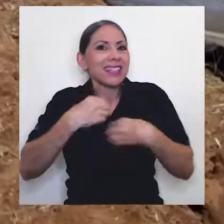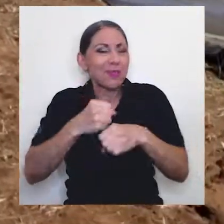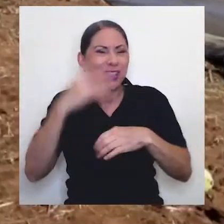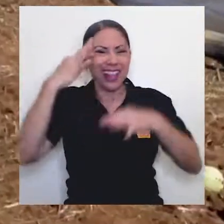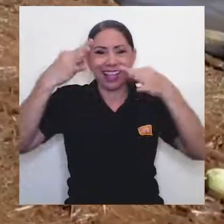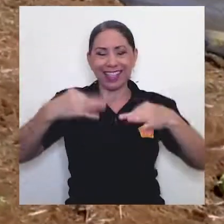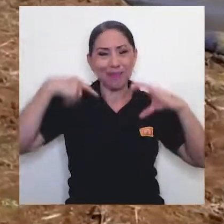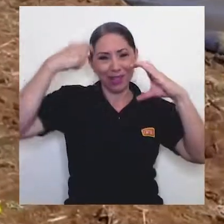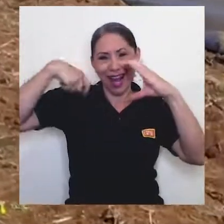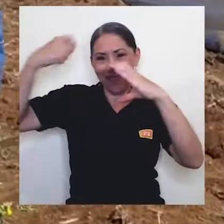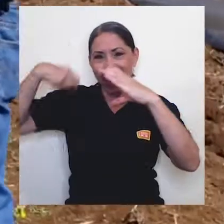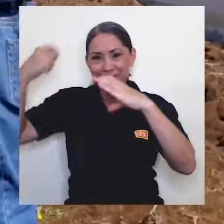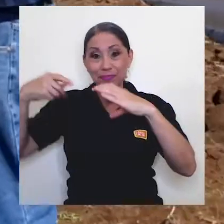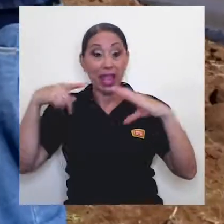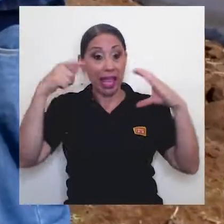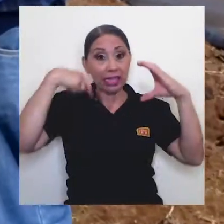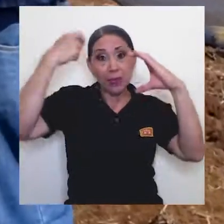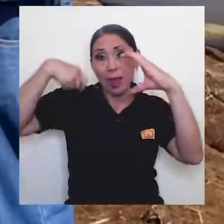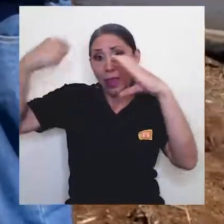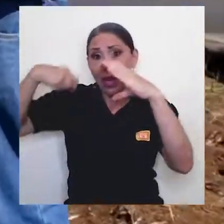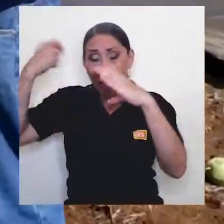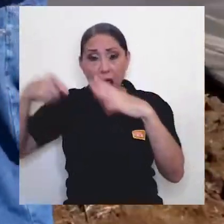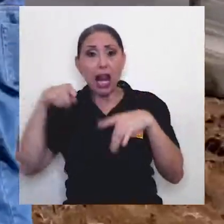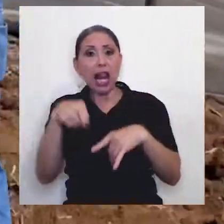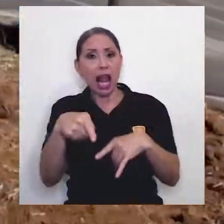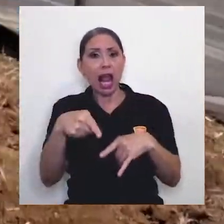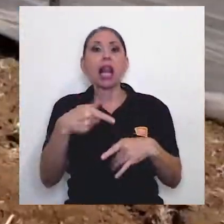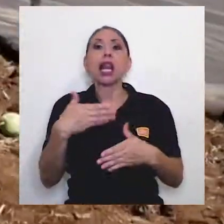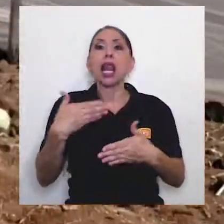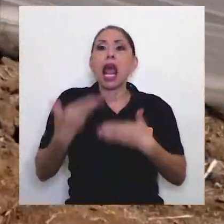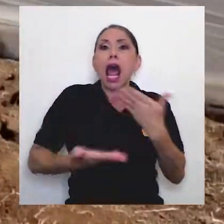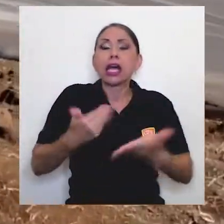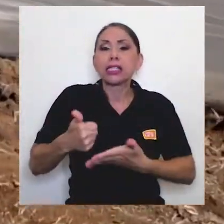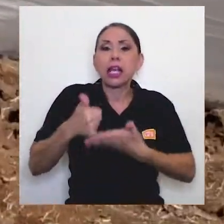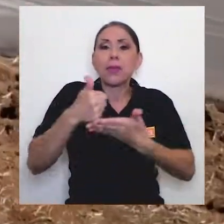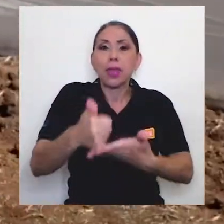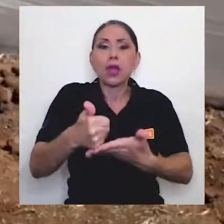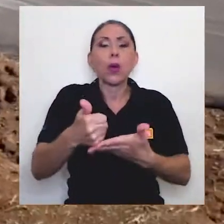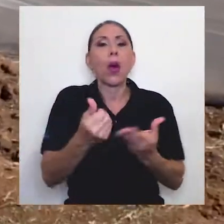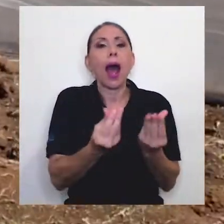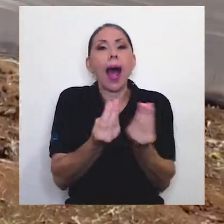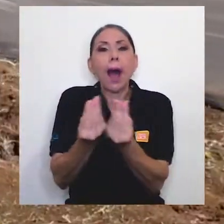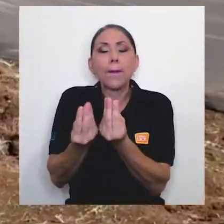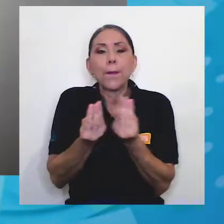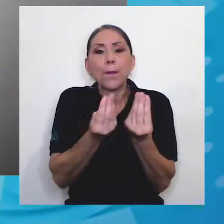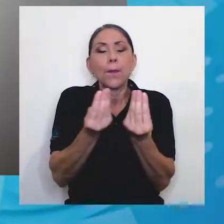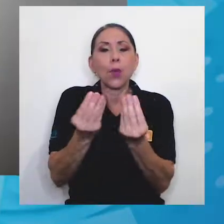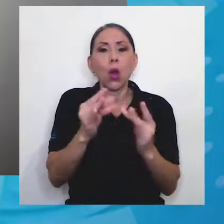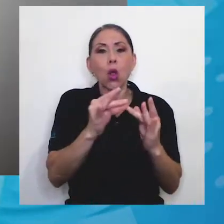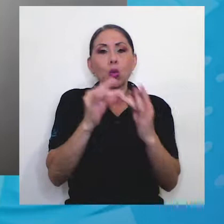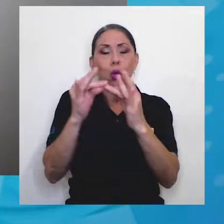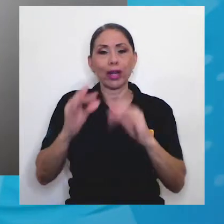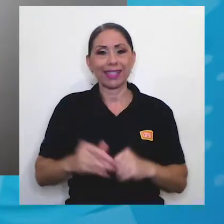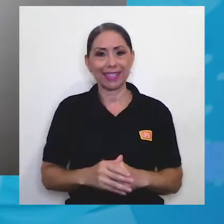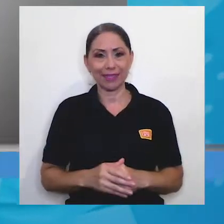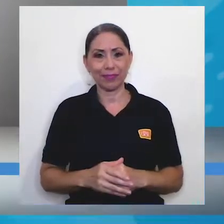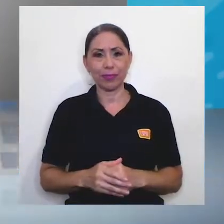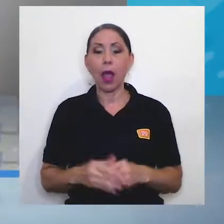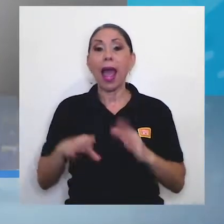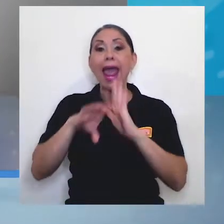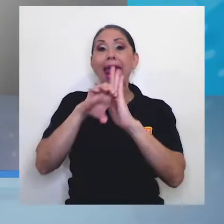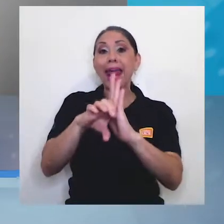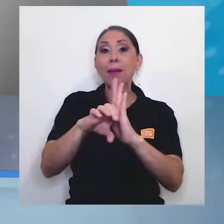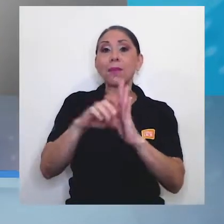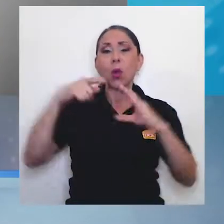El material audiovisual capturado le ha servido a productores. Por ejemplo, muestro en un video